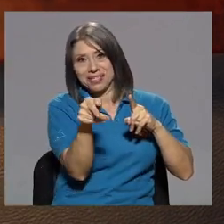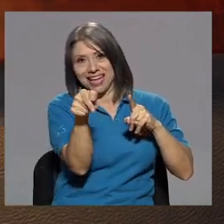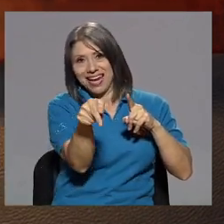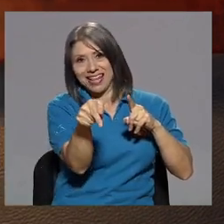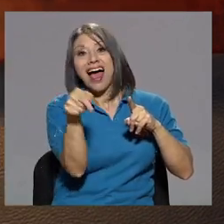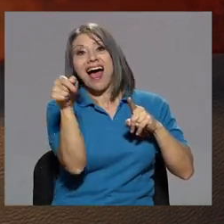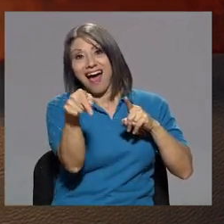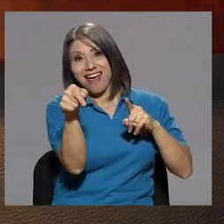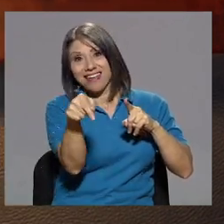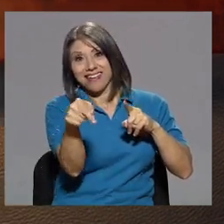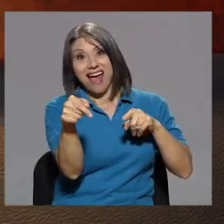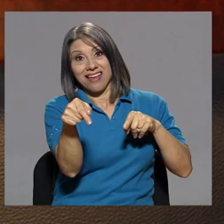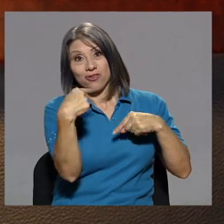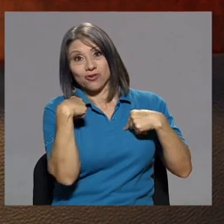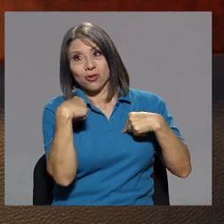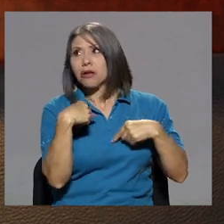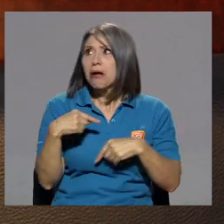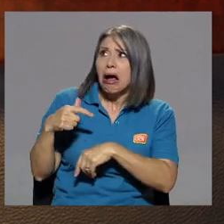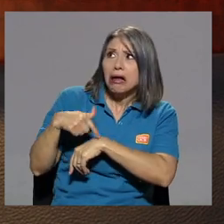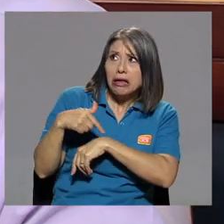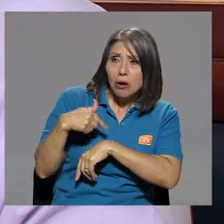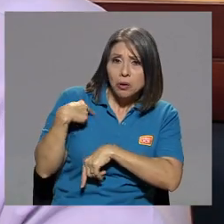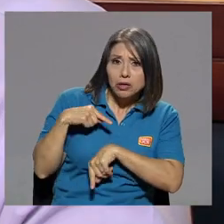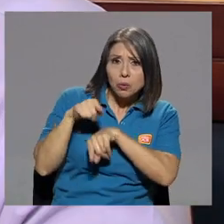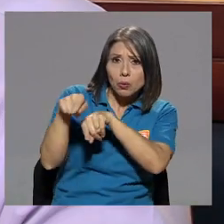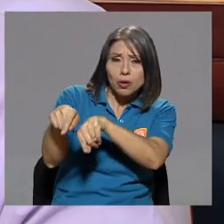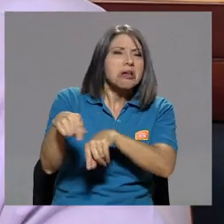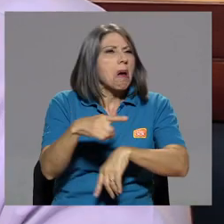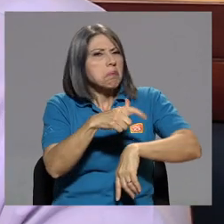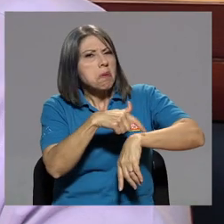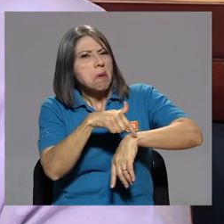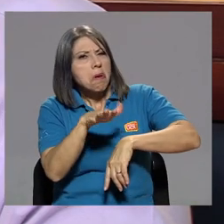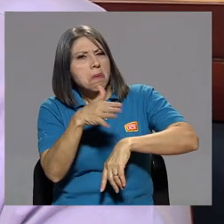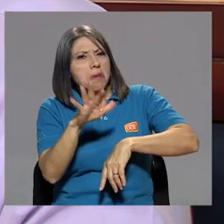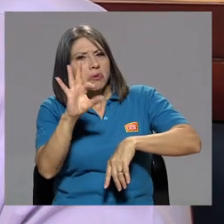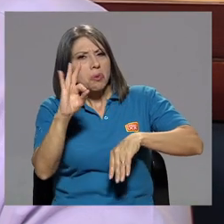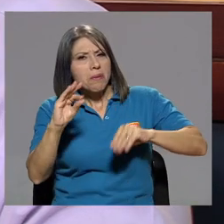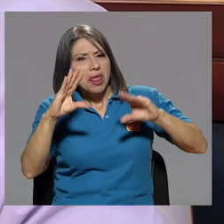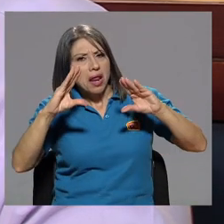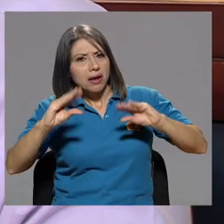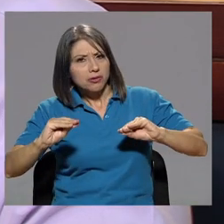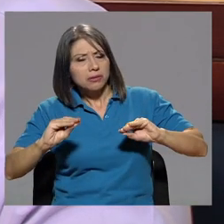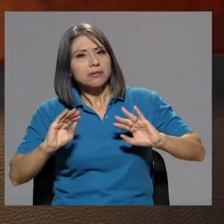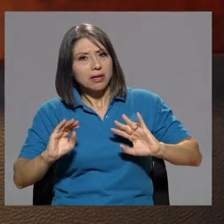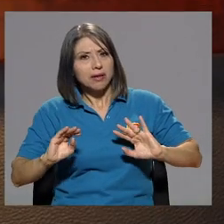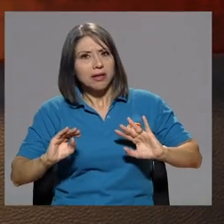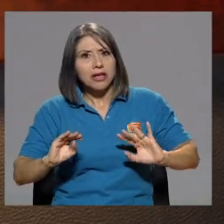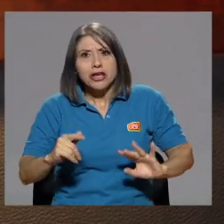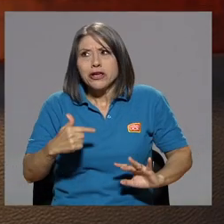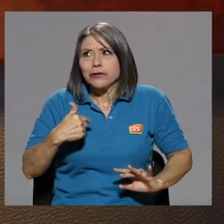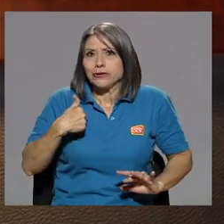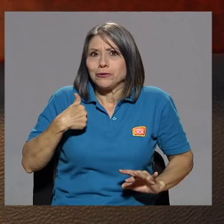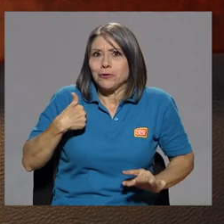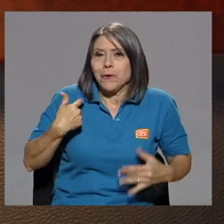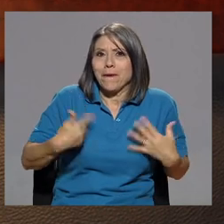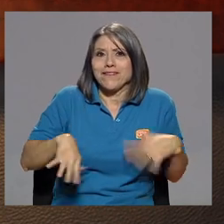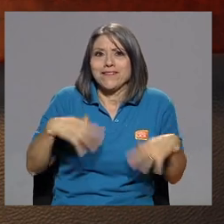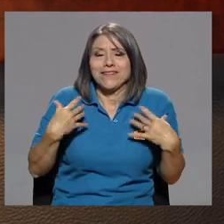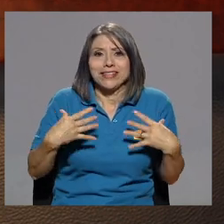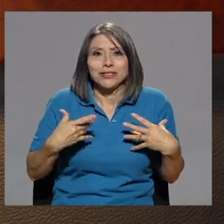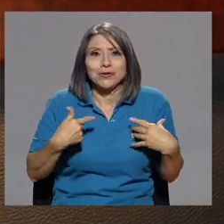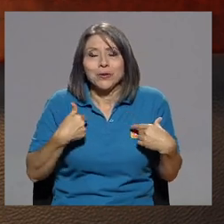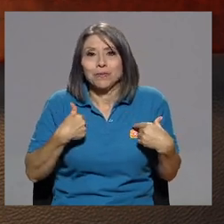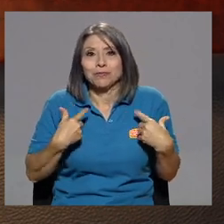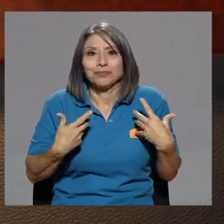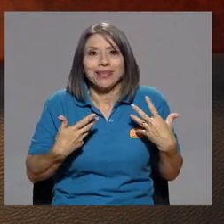estoy. ¿Y a qué horas puedo llegar? Lléguese como a las nueve de la noche. Y yo entonces me voy